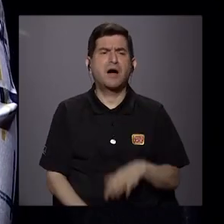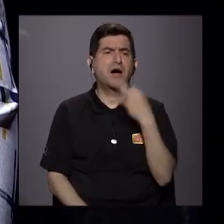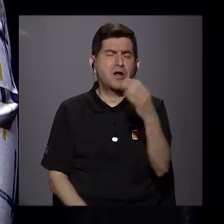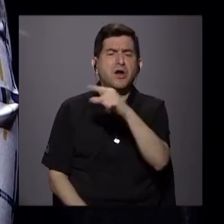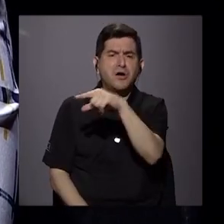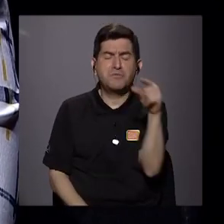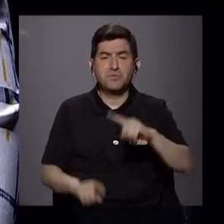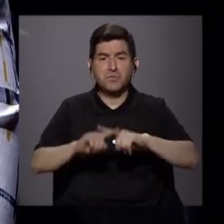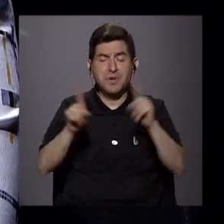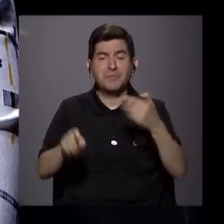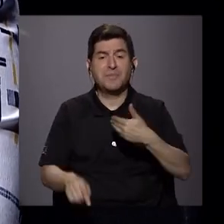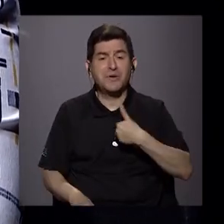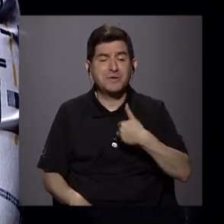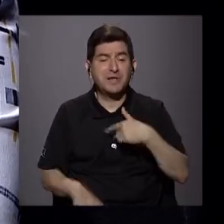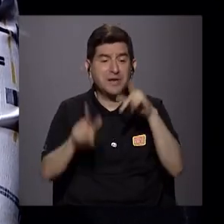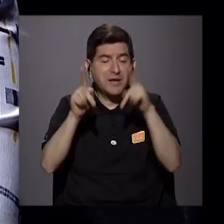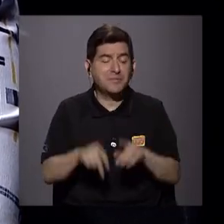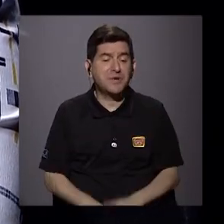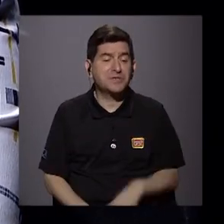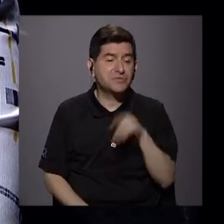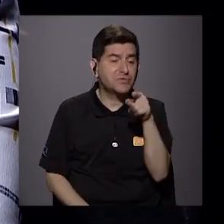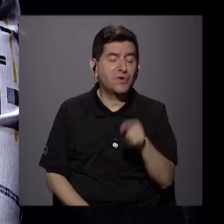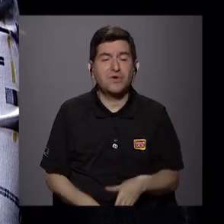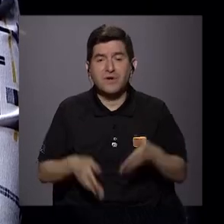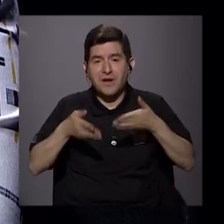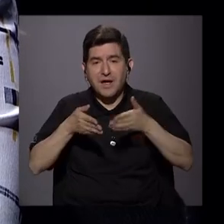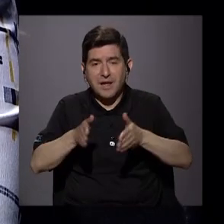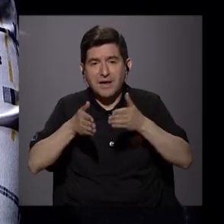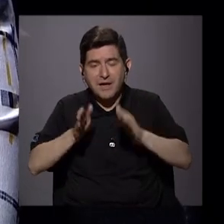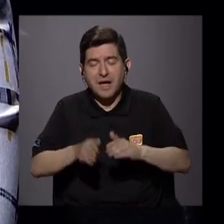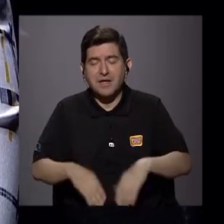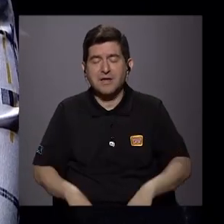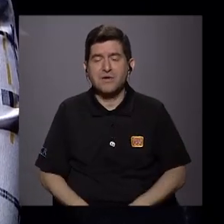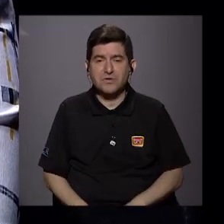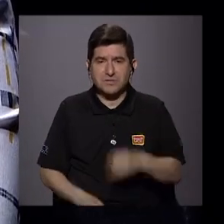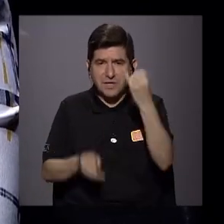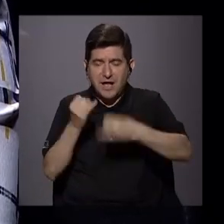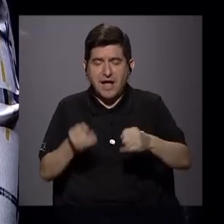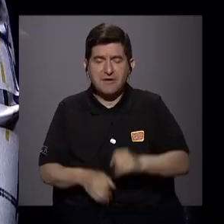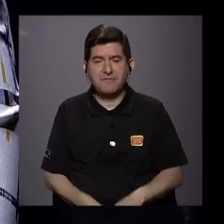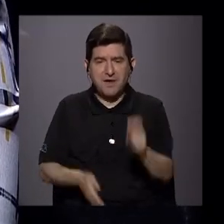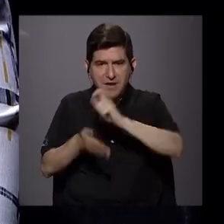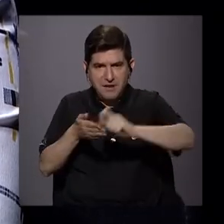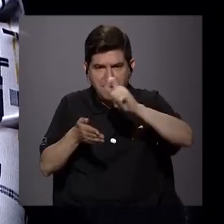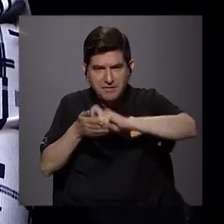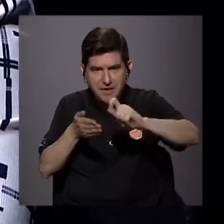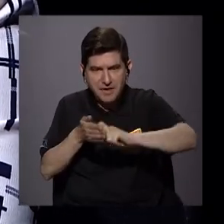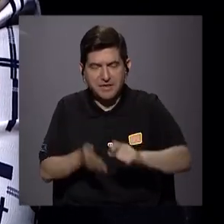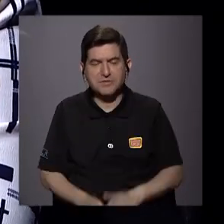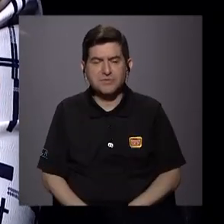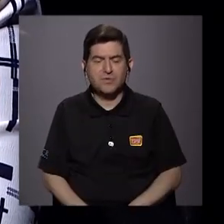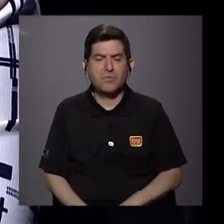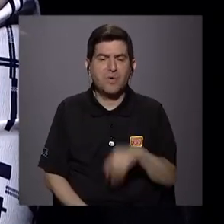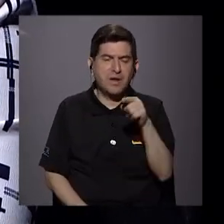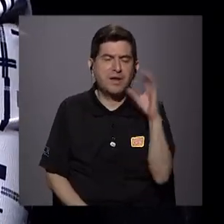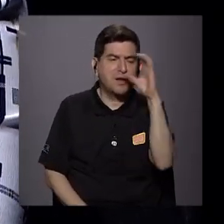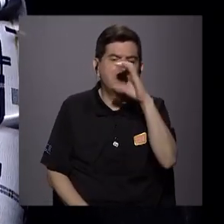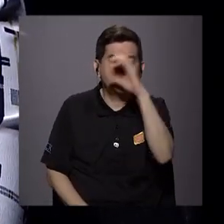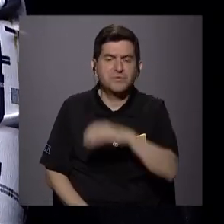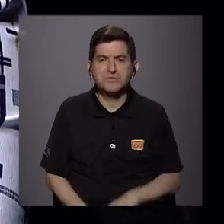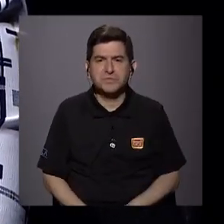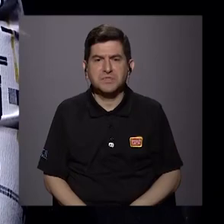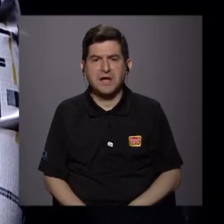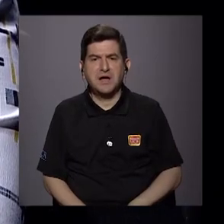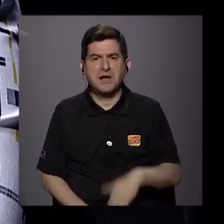la siguiente semana. Si yo tengo quien me recoja a mis hijos que salen de la escuela a mediodía o a las 3 de la tarde. Si yo puedo